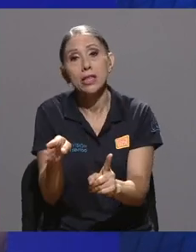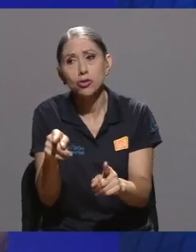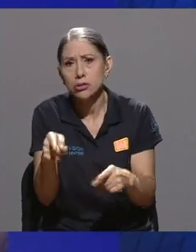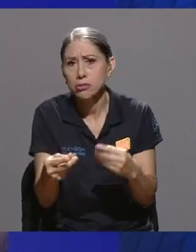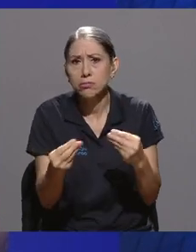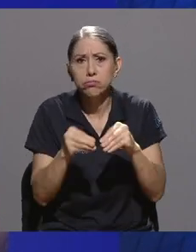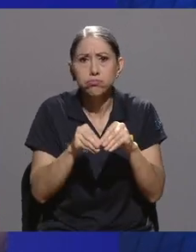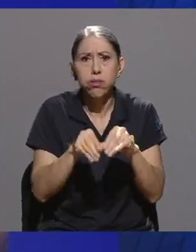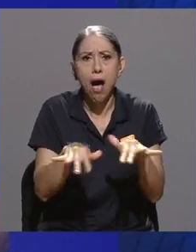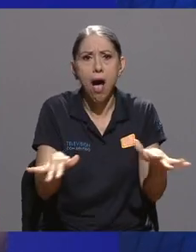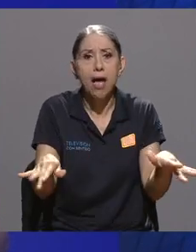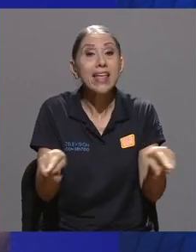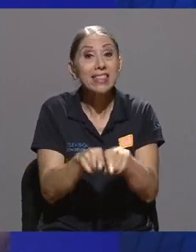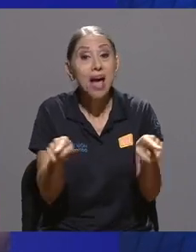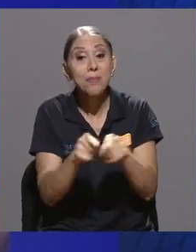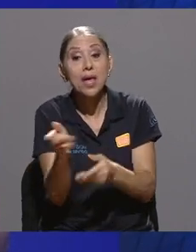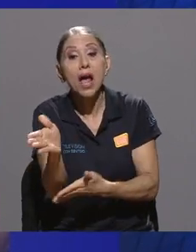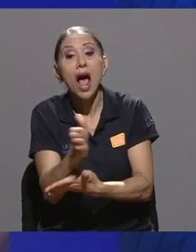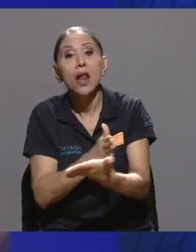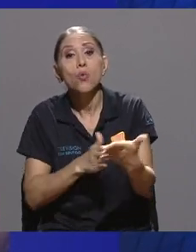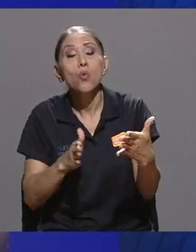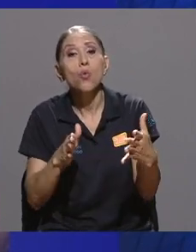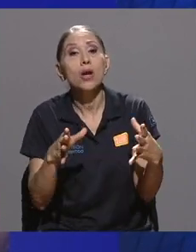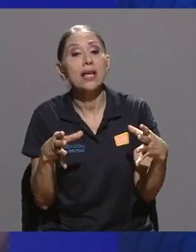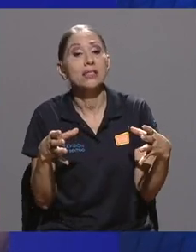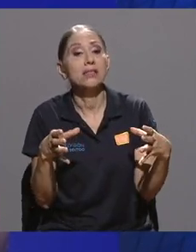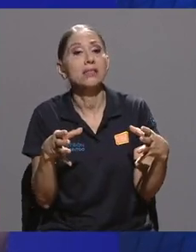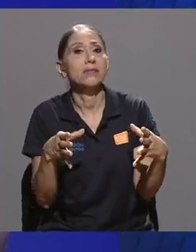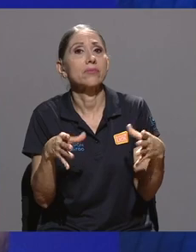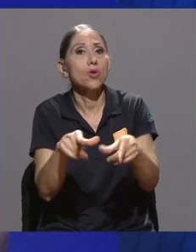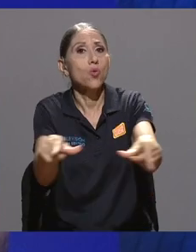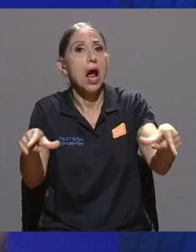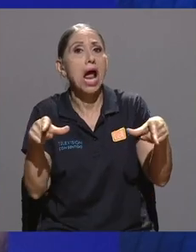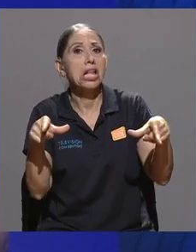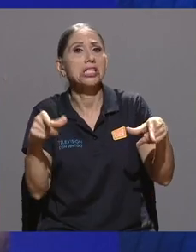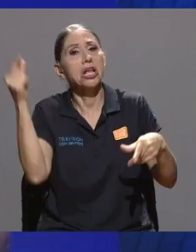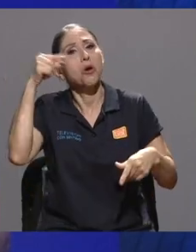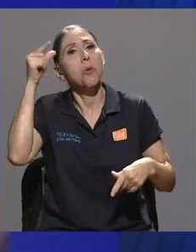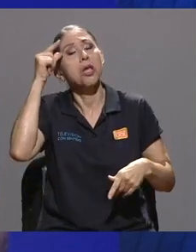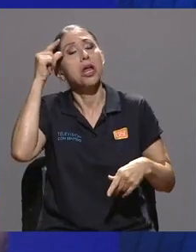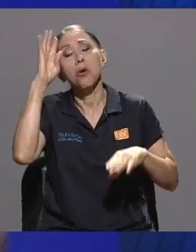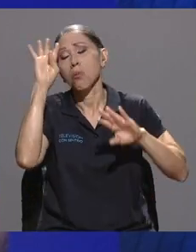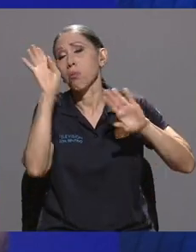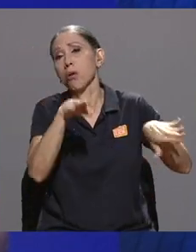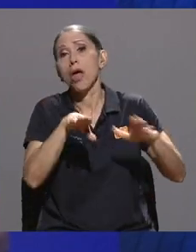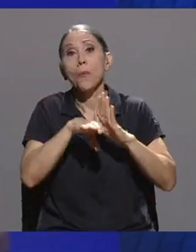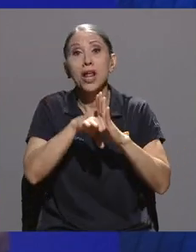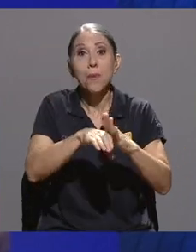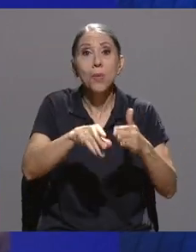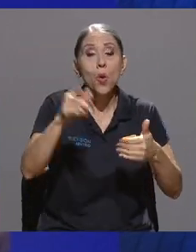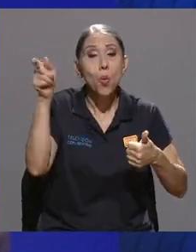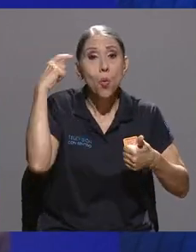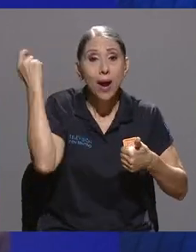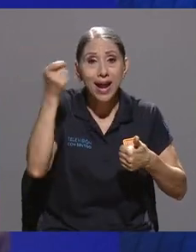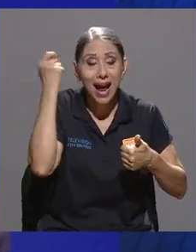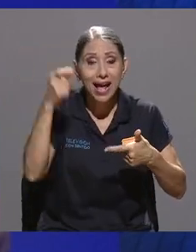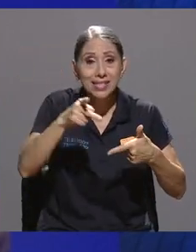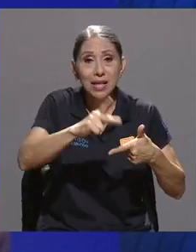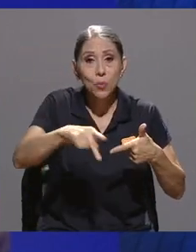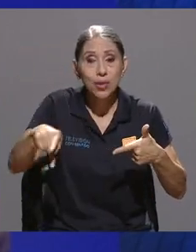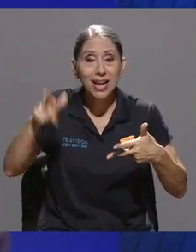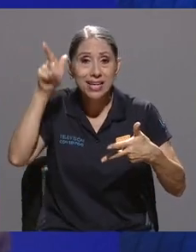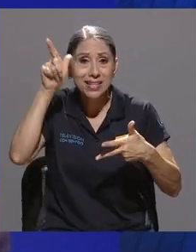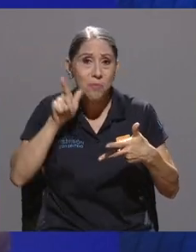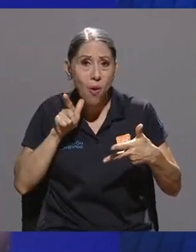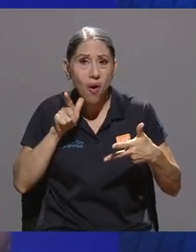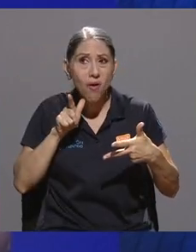fortalecimiento de zonas que son olvidadas por los gobiernos, como las provincias de Guanacá, de Punta Arenas, de Limón. Nuestro cine ha hecho reactivar